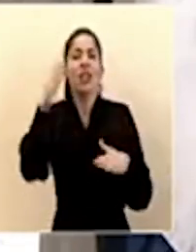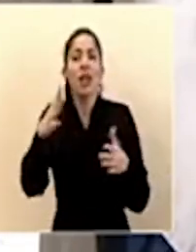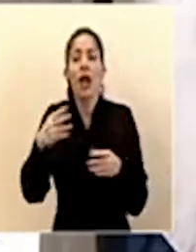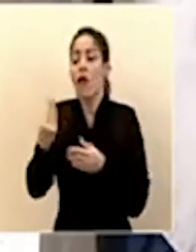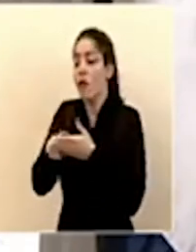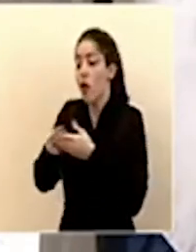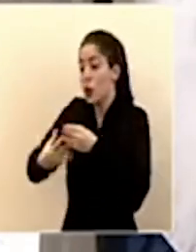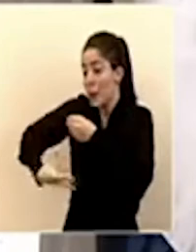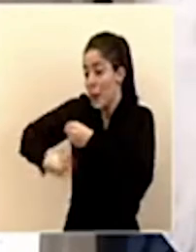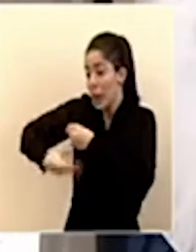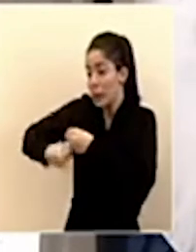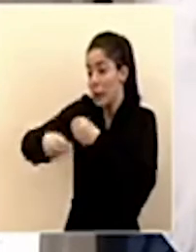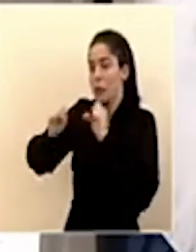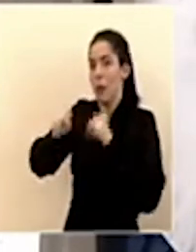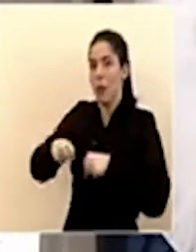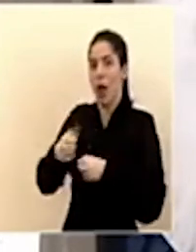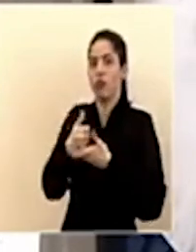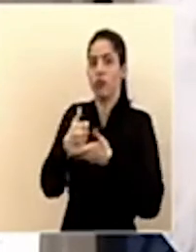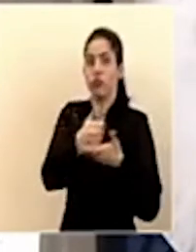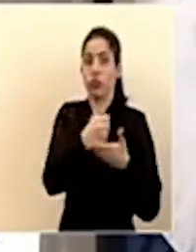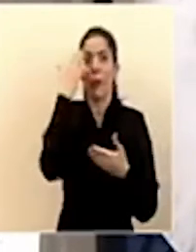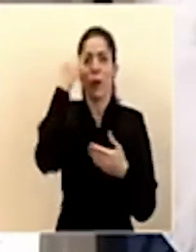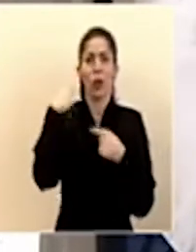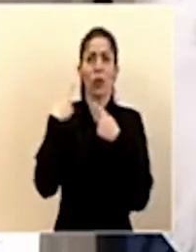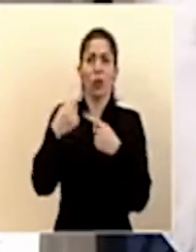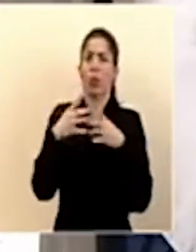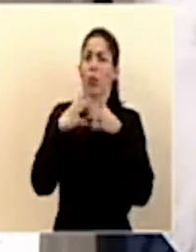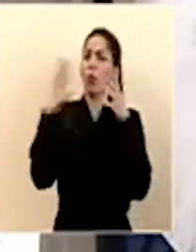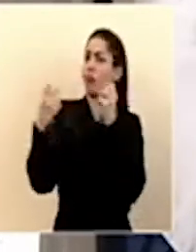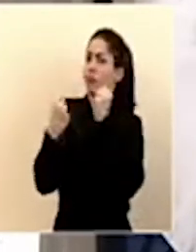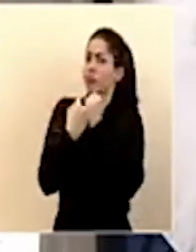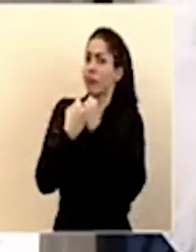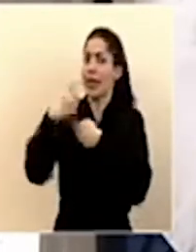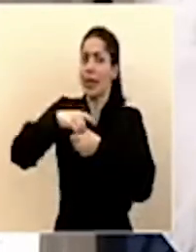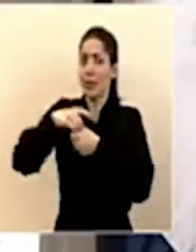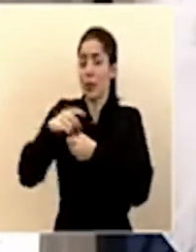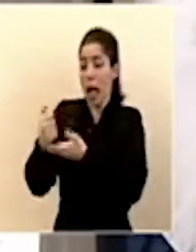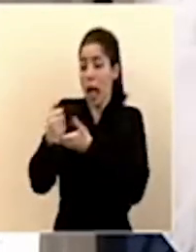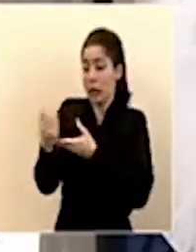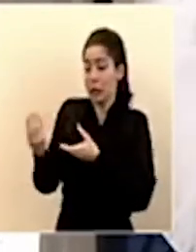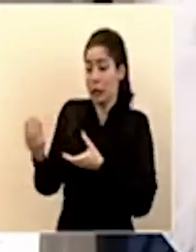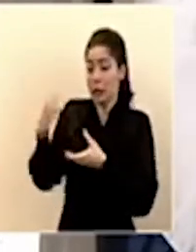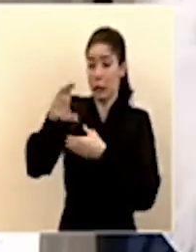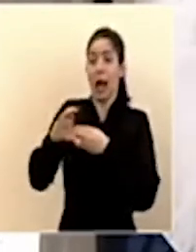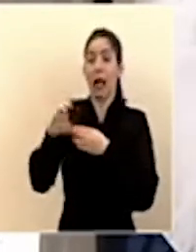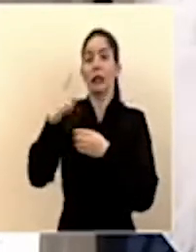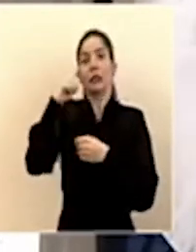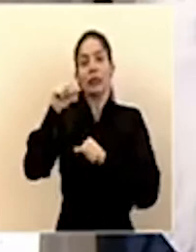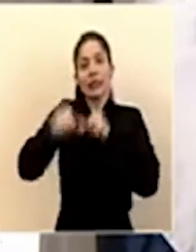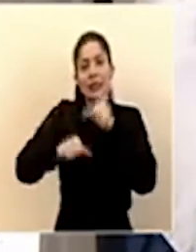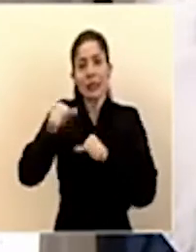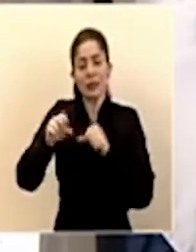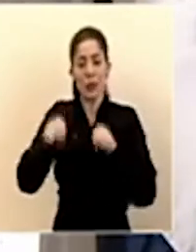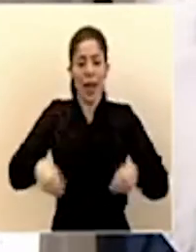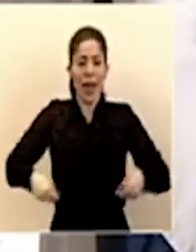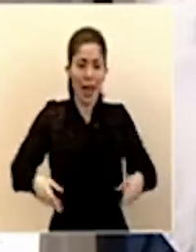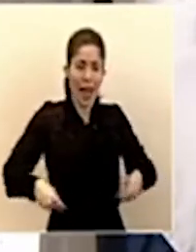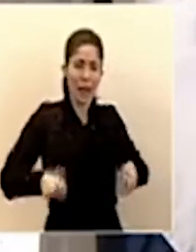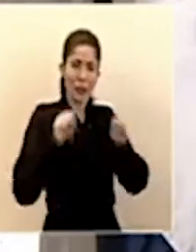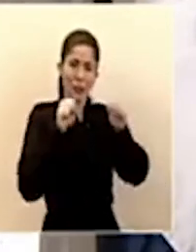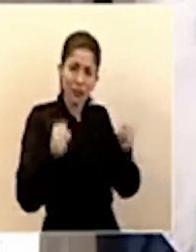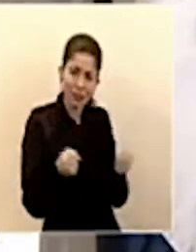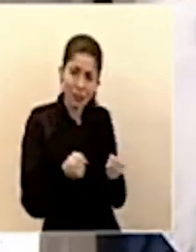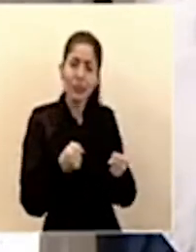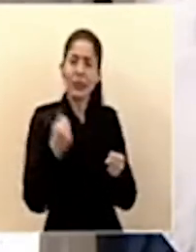adicionales con el apoyo tan grande que hemos tenido de las y los diputados y haciendo los esfuerzos por contener el gasto siempre